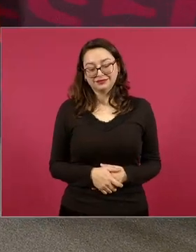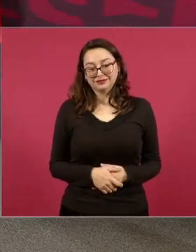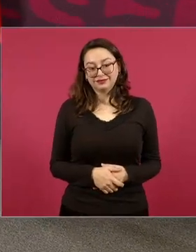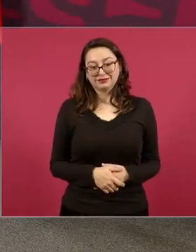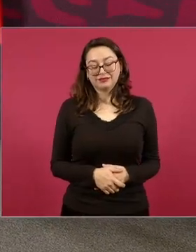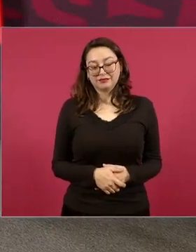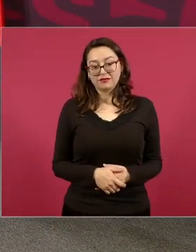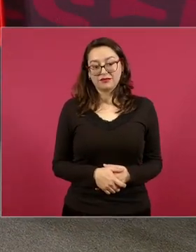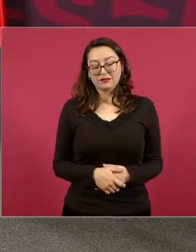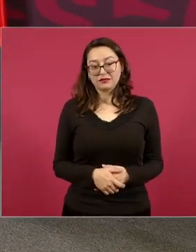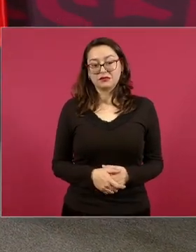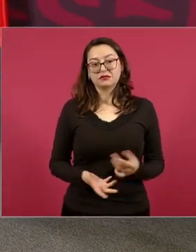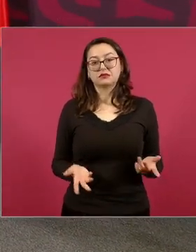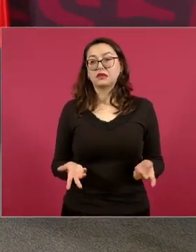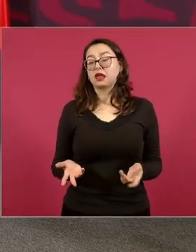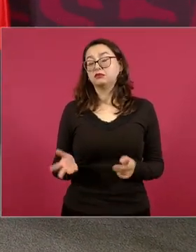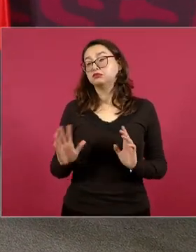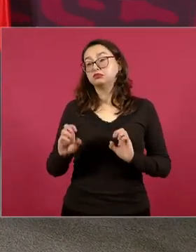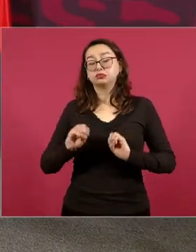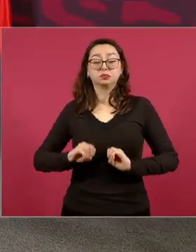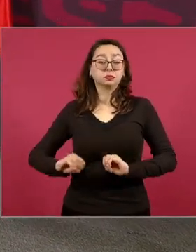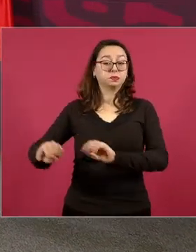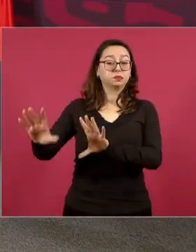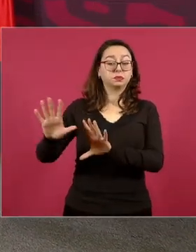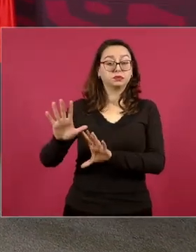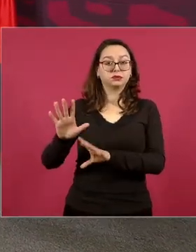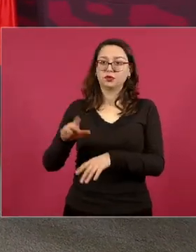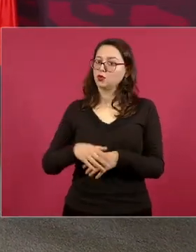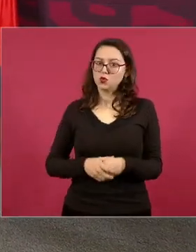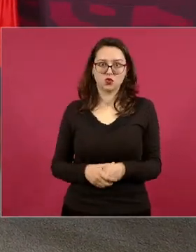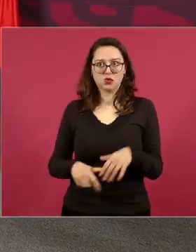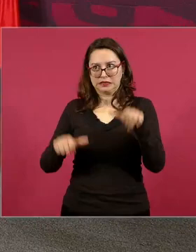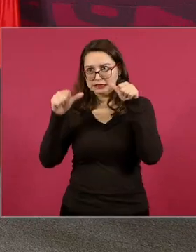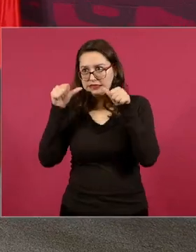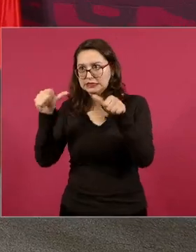no se deja o sea no se ha dejado nunca